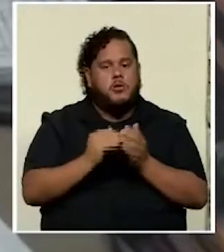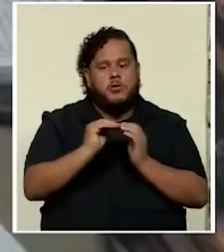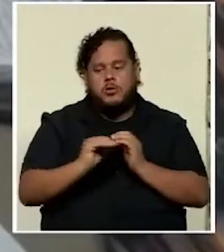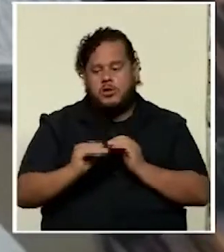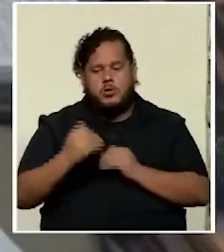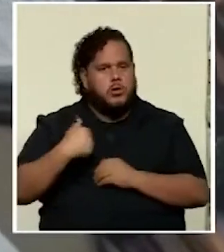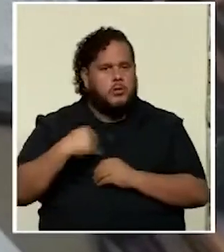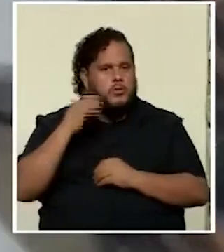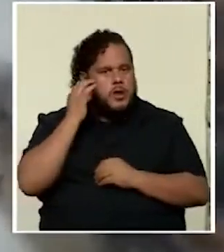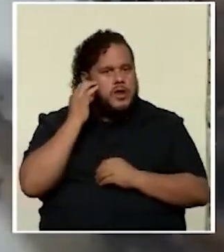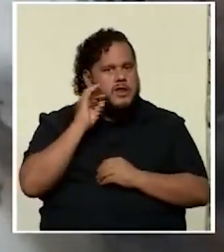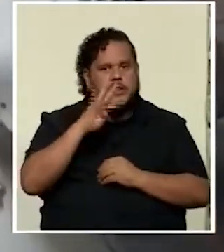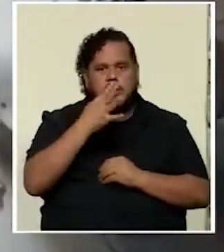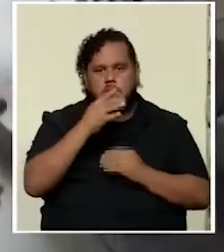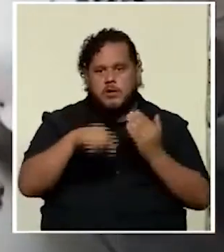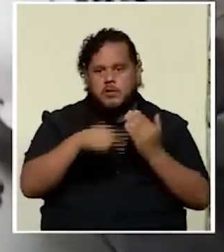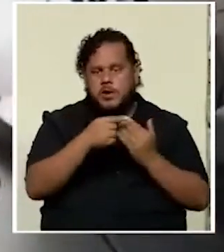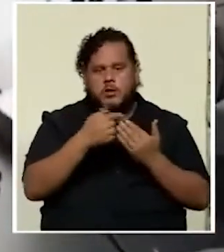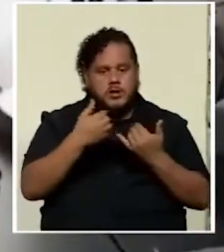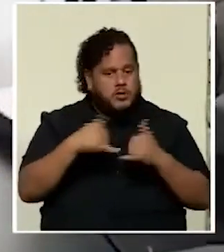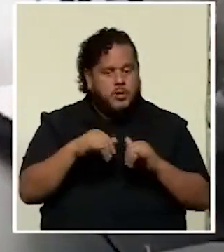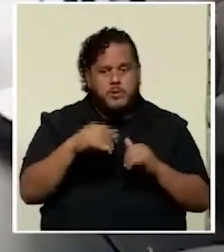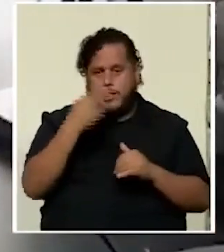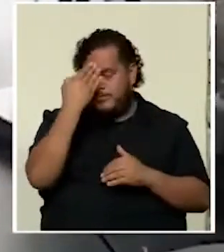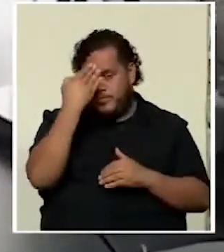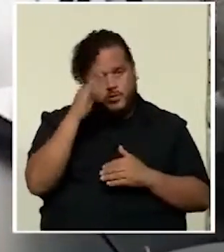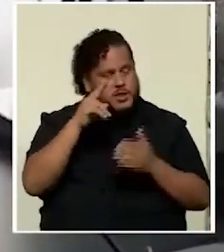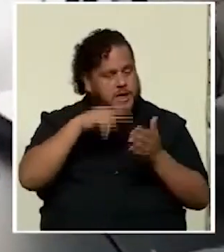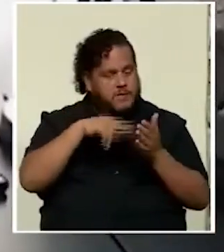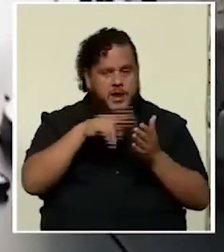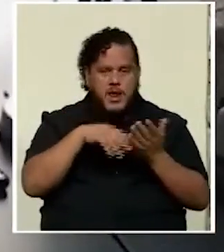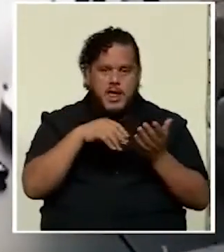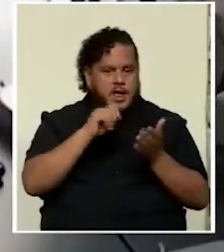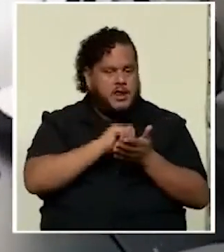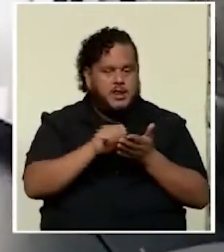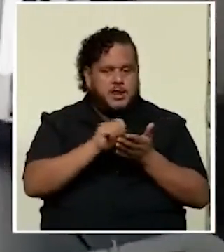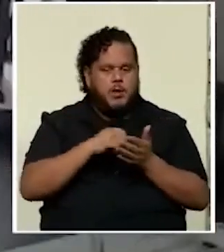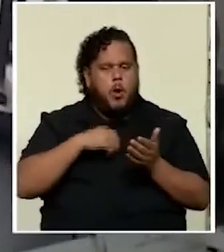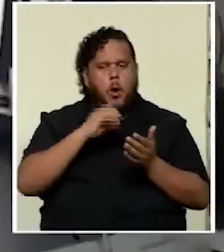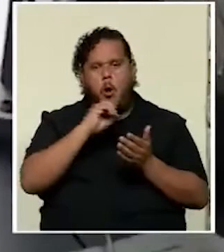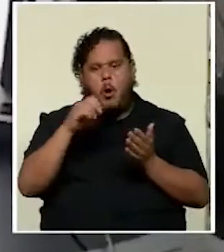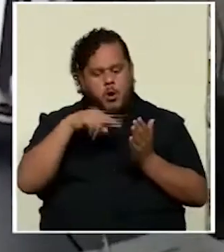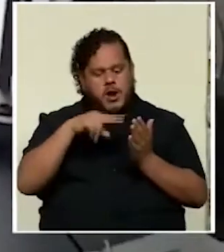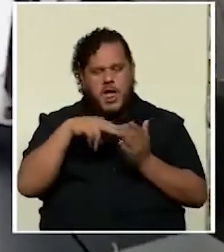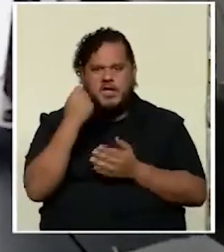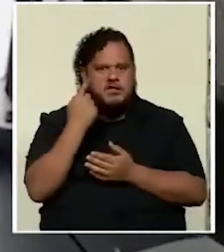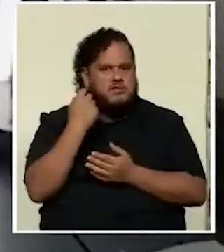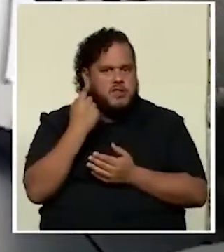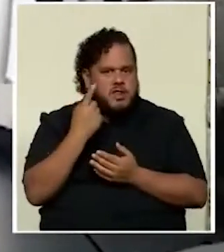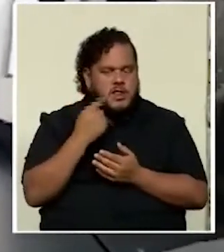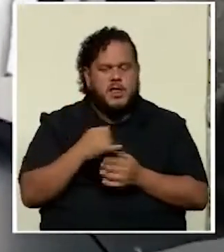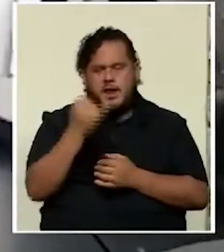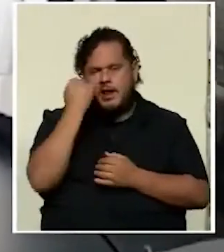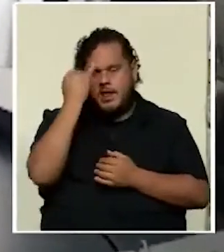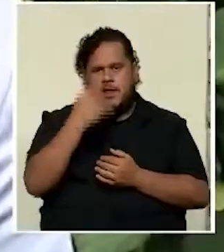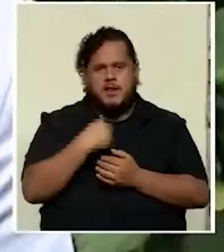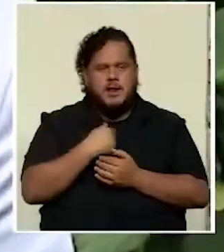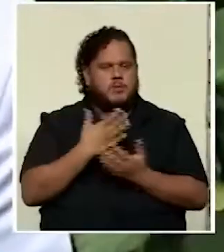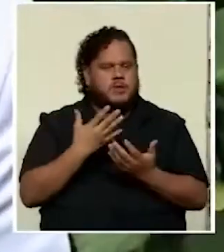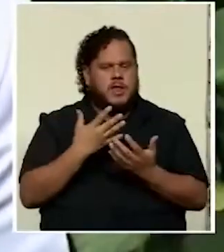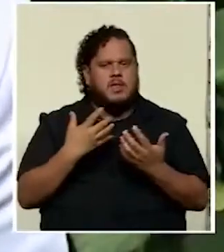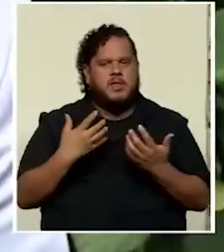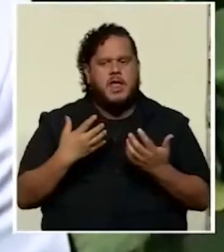están en cuarto grado de la escuela que no saben leer y escribir le den un texto y no lo comprenden La idea que tenemos es combinar